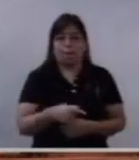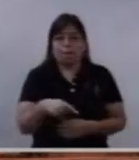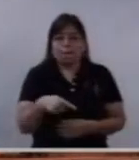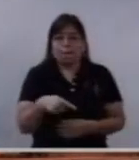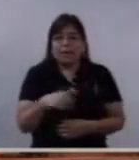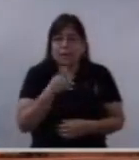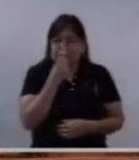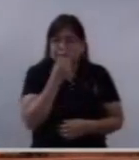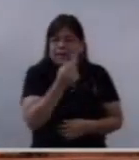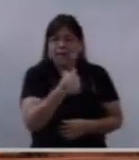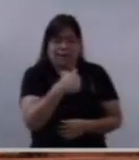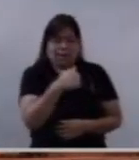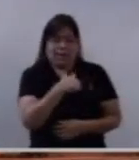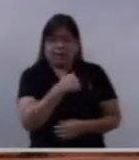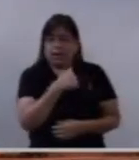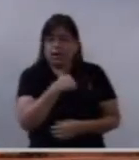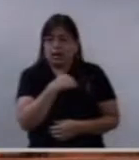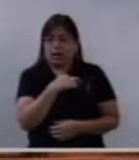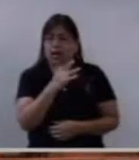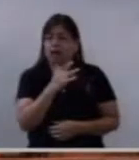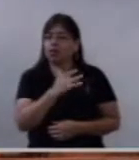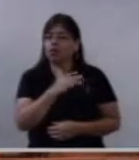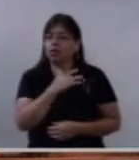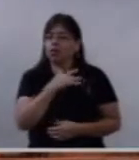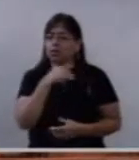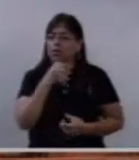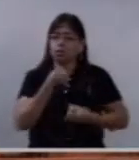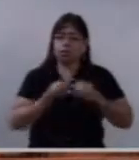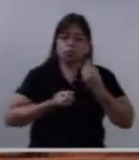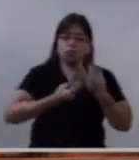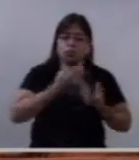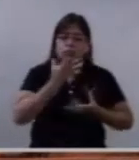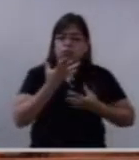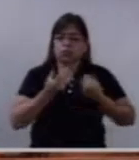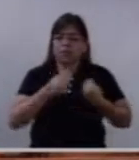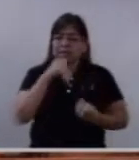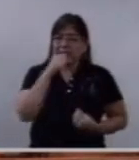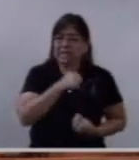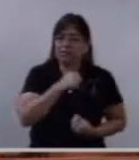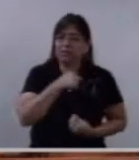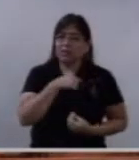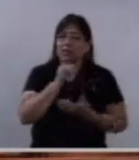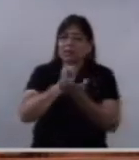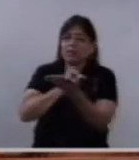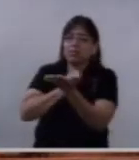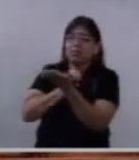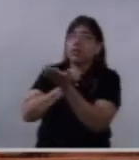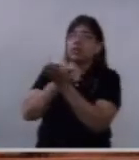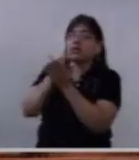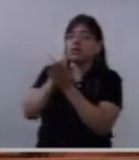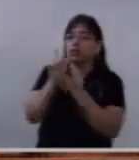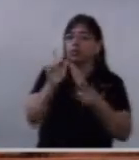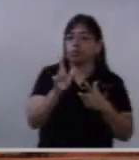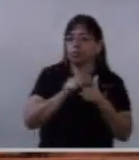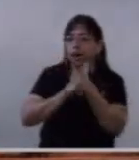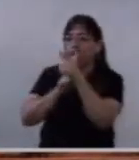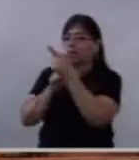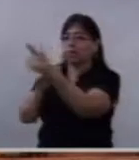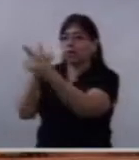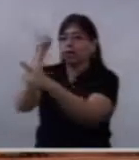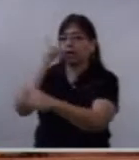ardiente en mí, que tocaba mis huesos, que no me dejaba